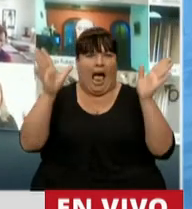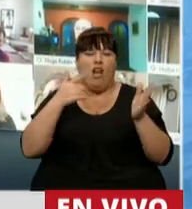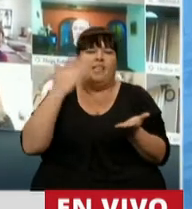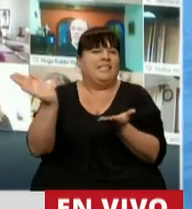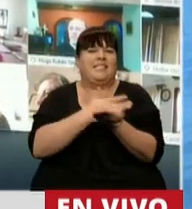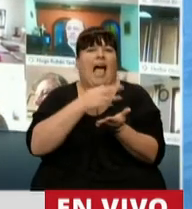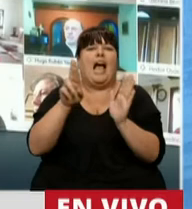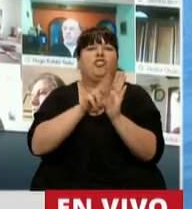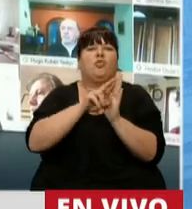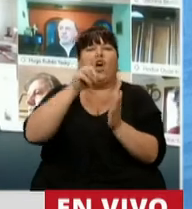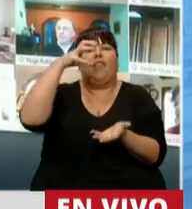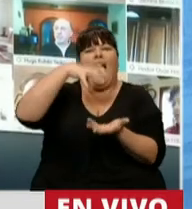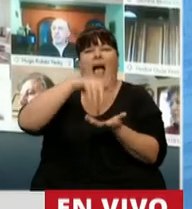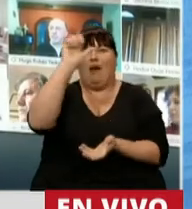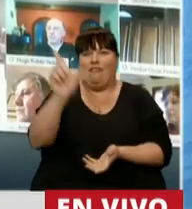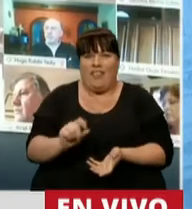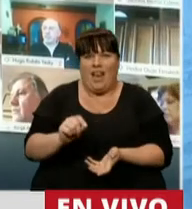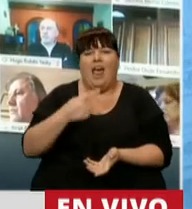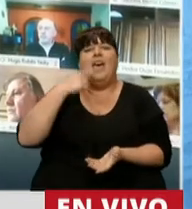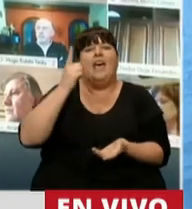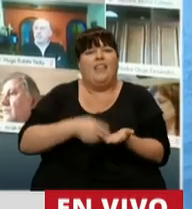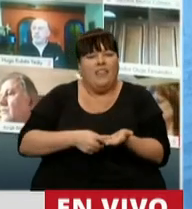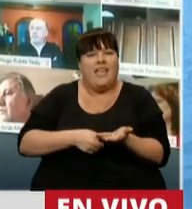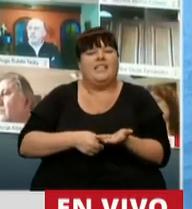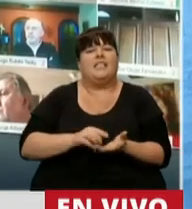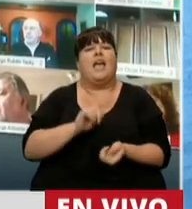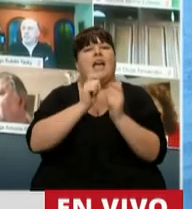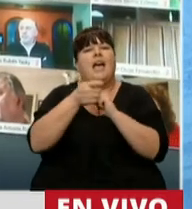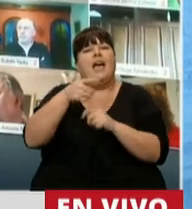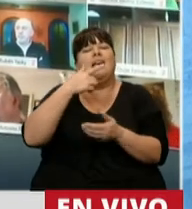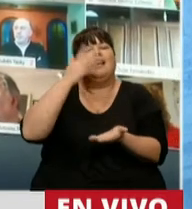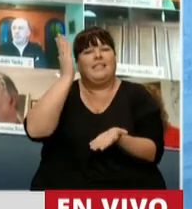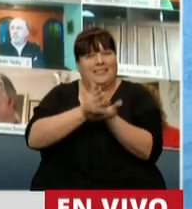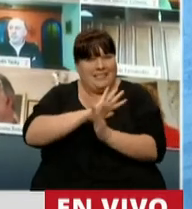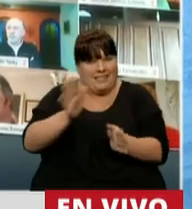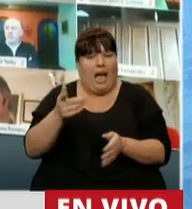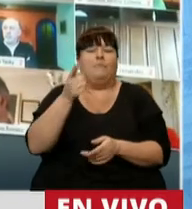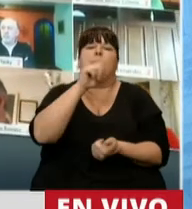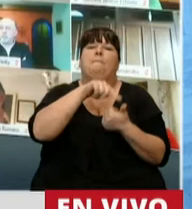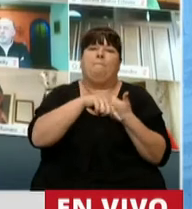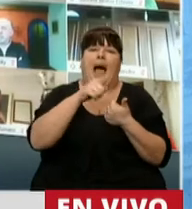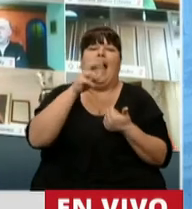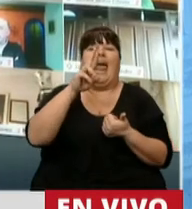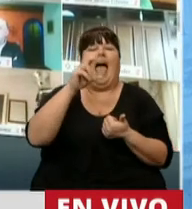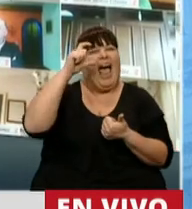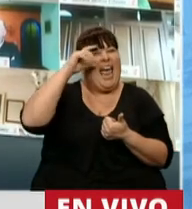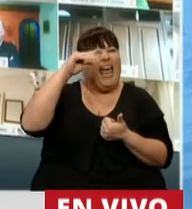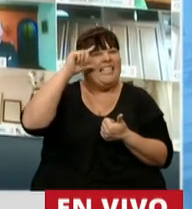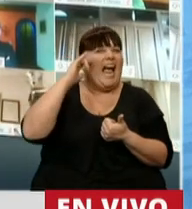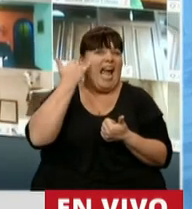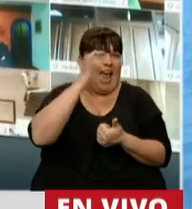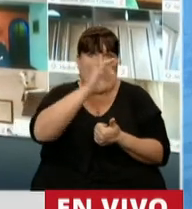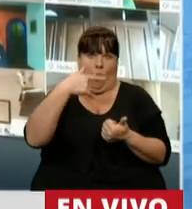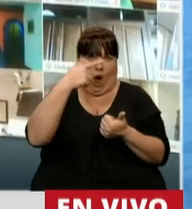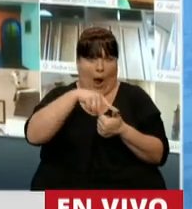revocar la resolución de la Cámara Federal y disponer la conificación de los hechos imputados tanto a Ricardo Echegaray, que